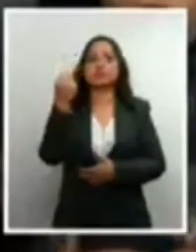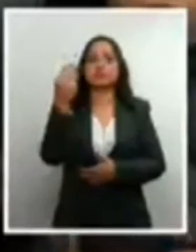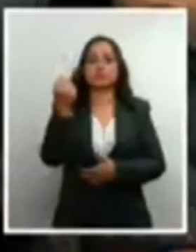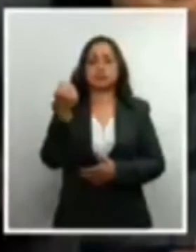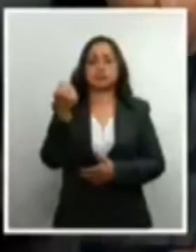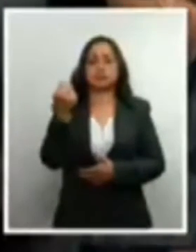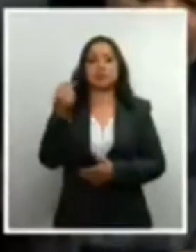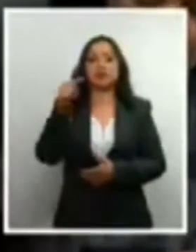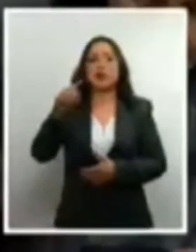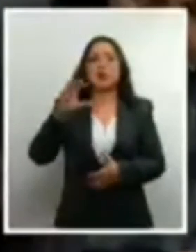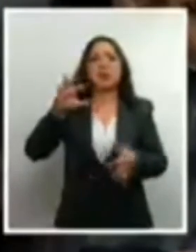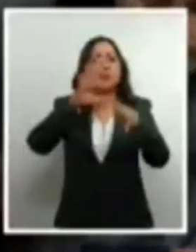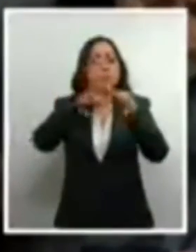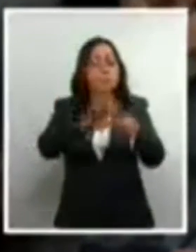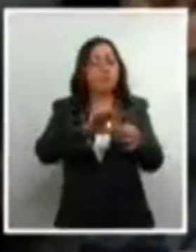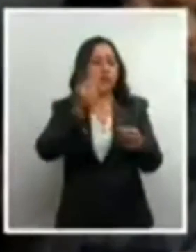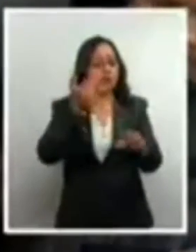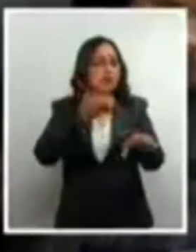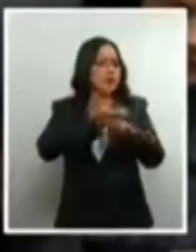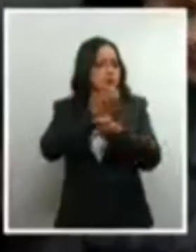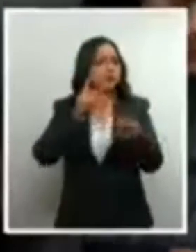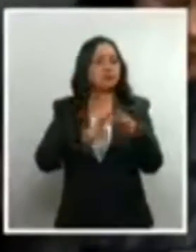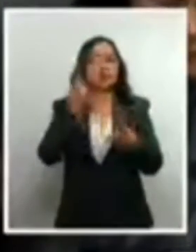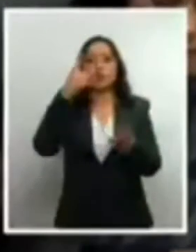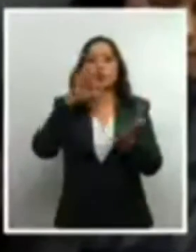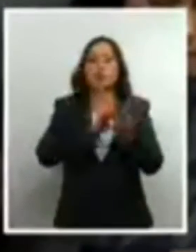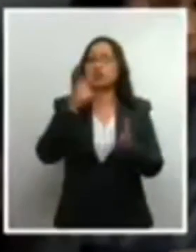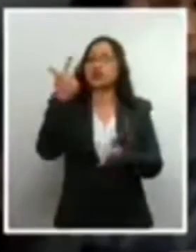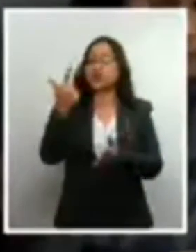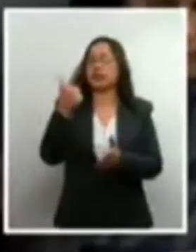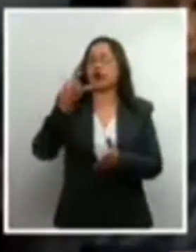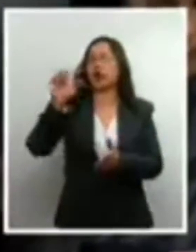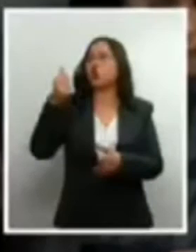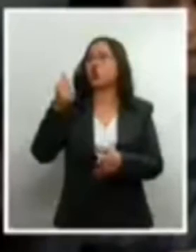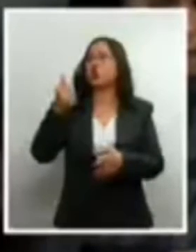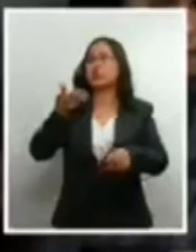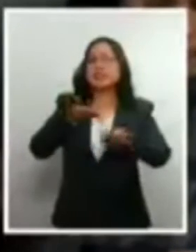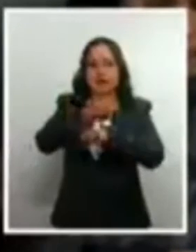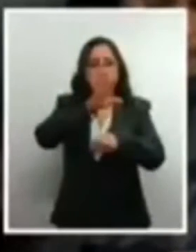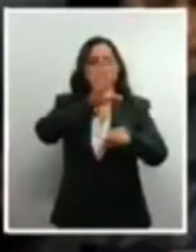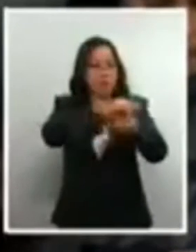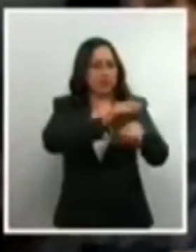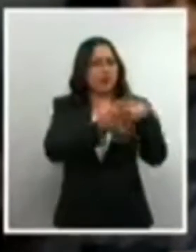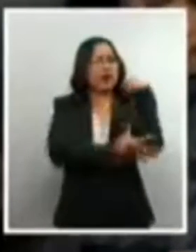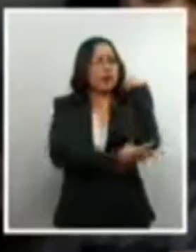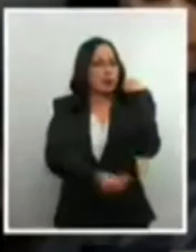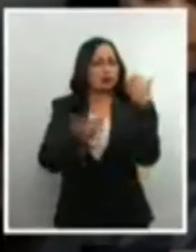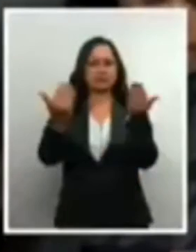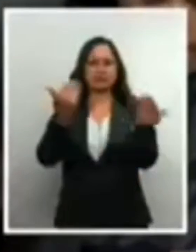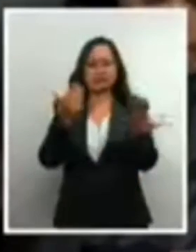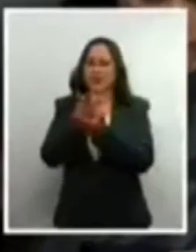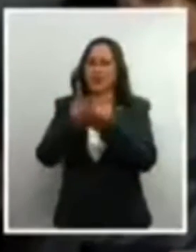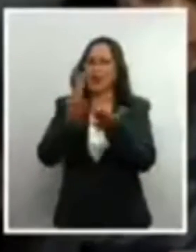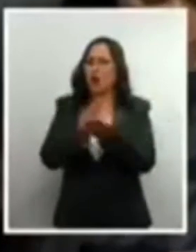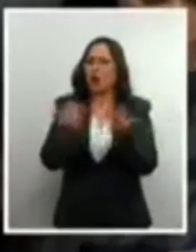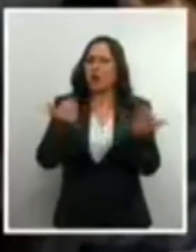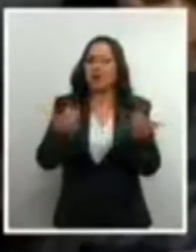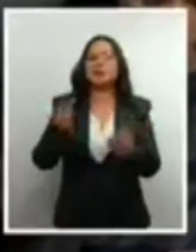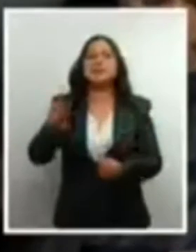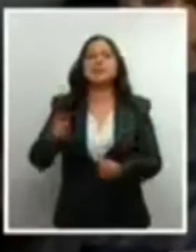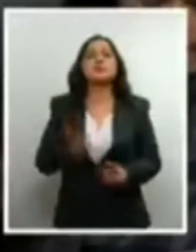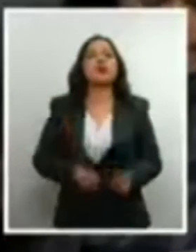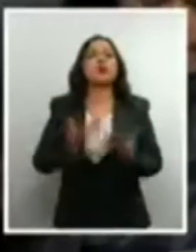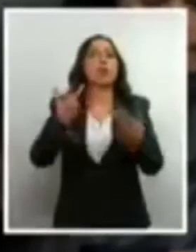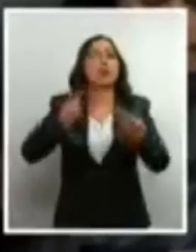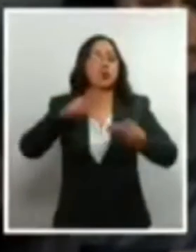menos permisivos y 1.7, casi el doble en los estados permisivos. La tasa de muerte materna por